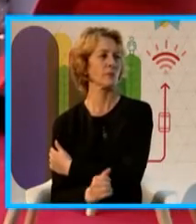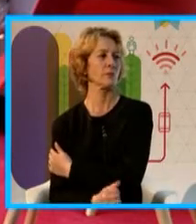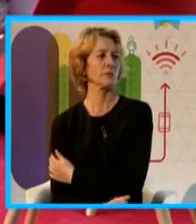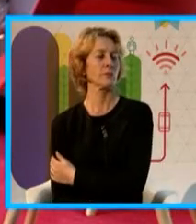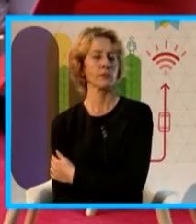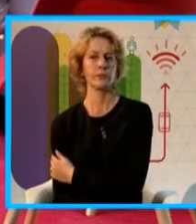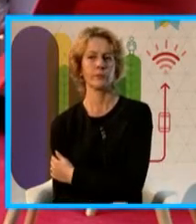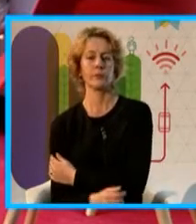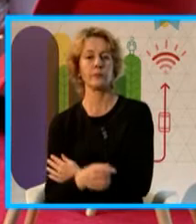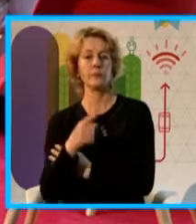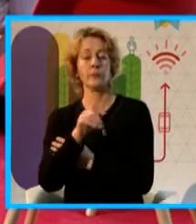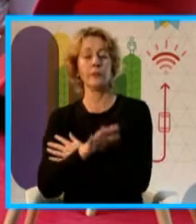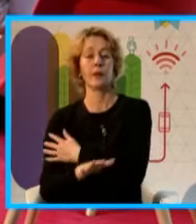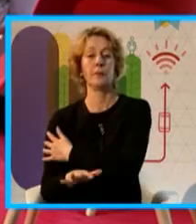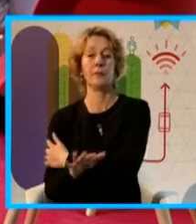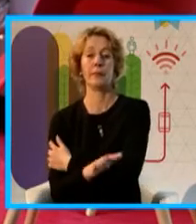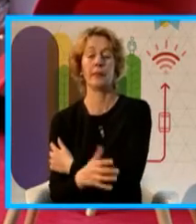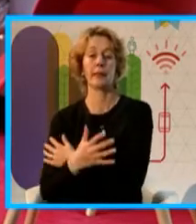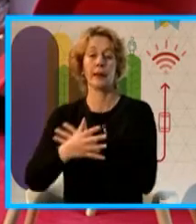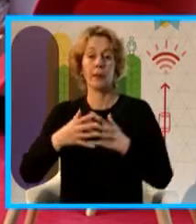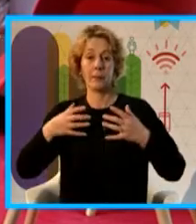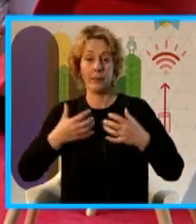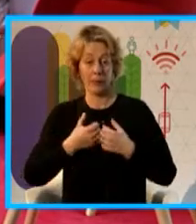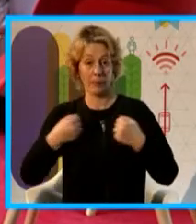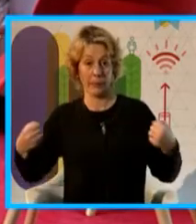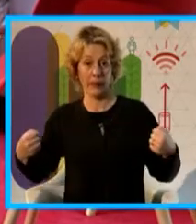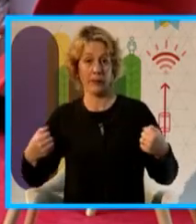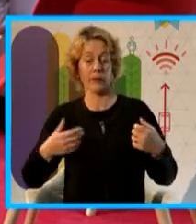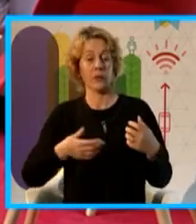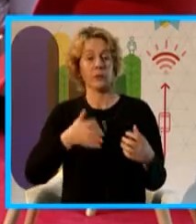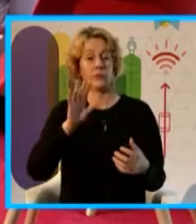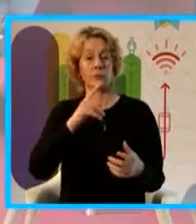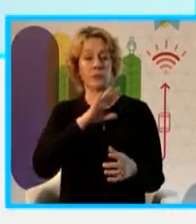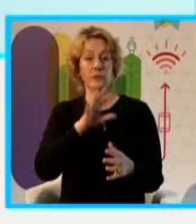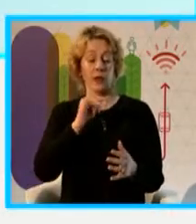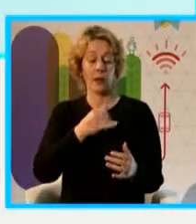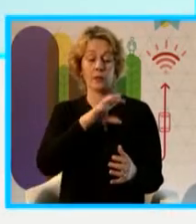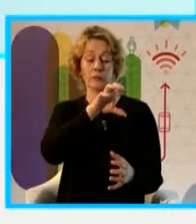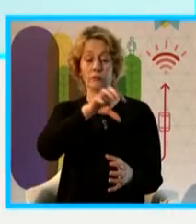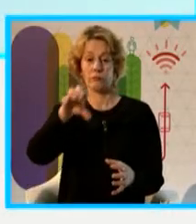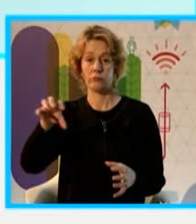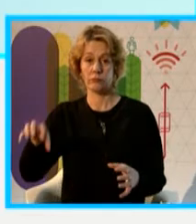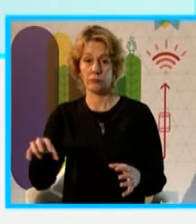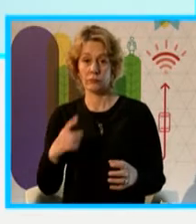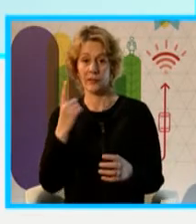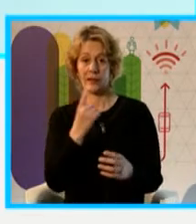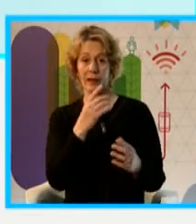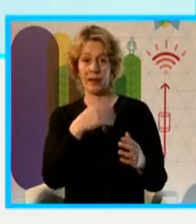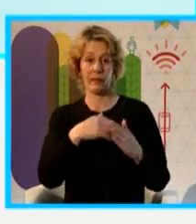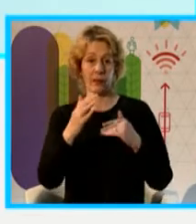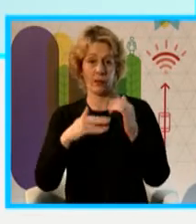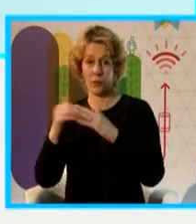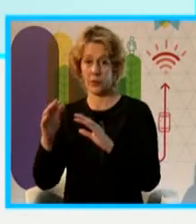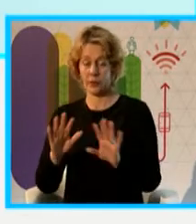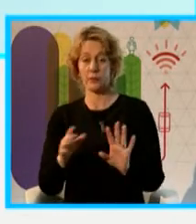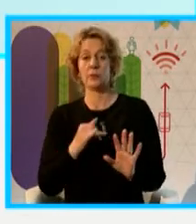Ese parque ha empleado a medida que vamos transitando y mediante vicos instalados en cada obra, se desencadena una